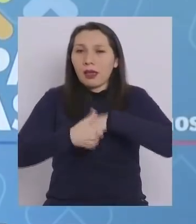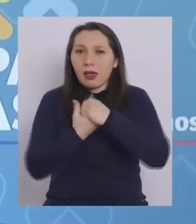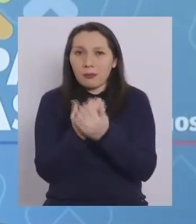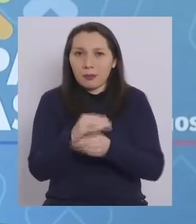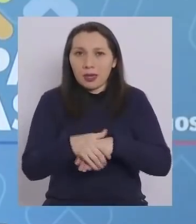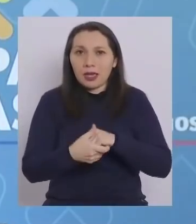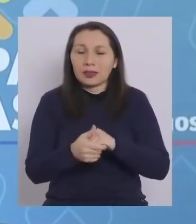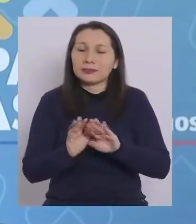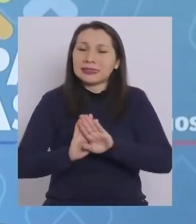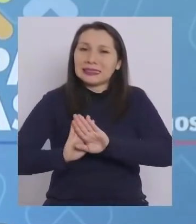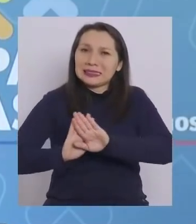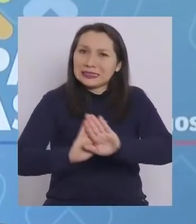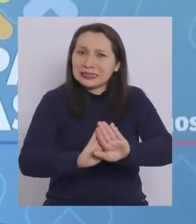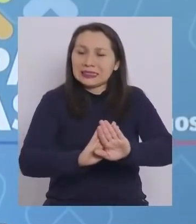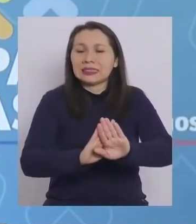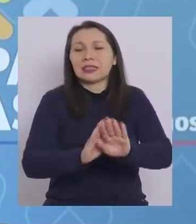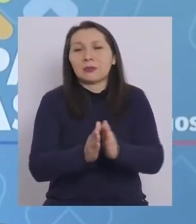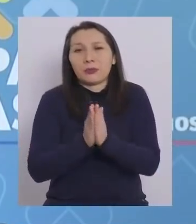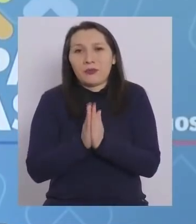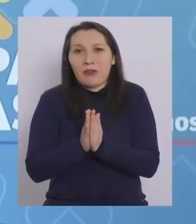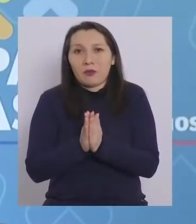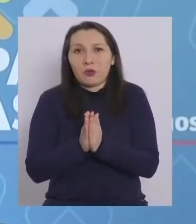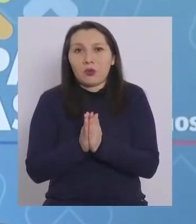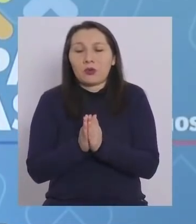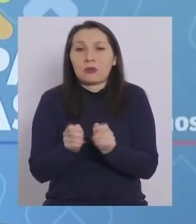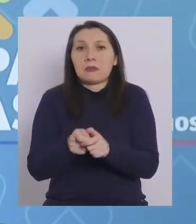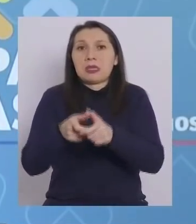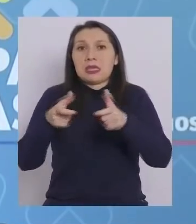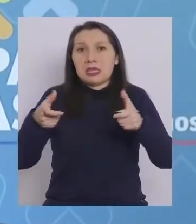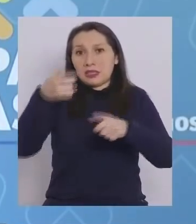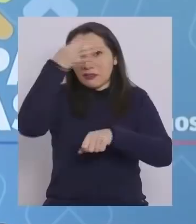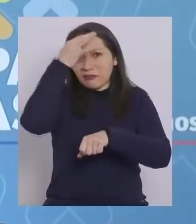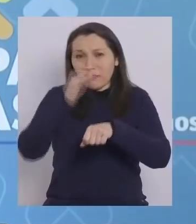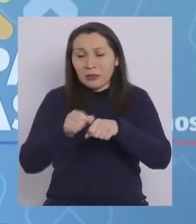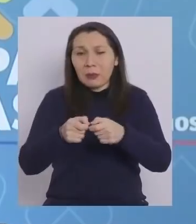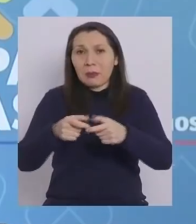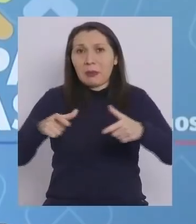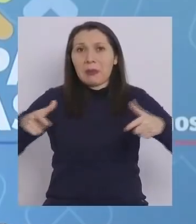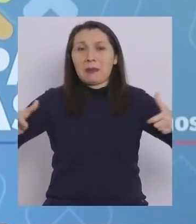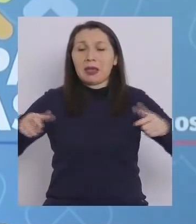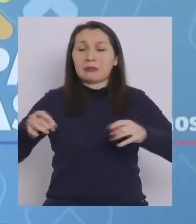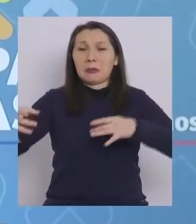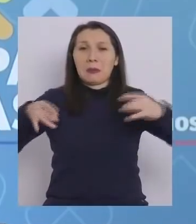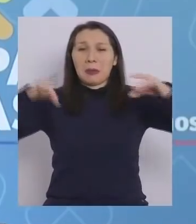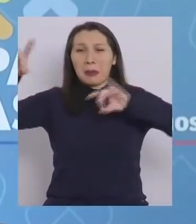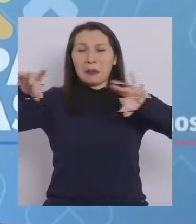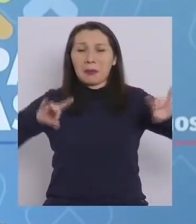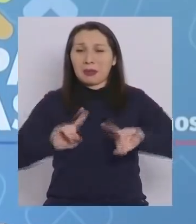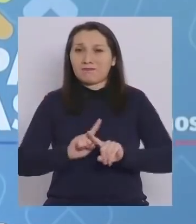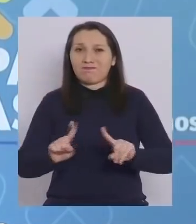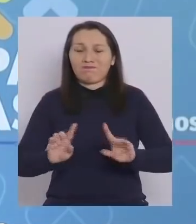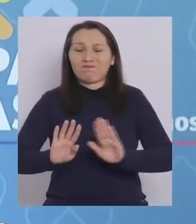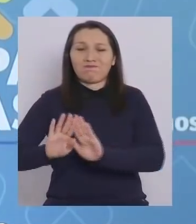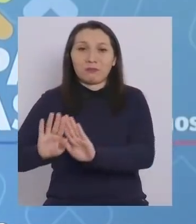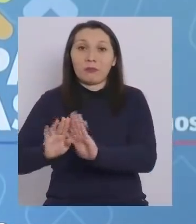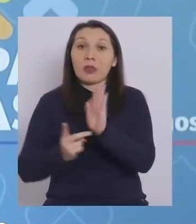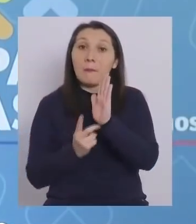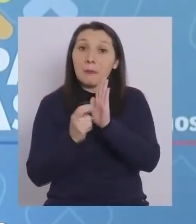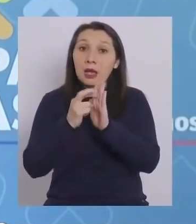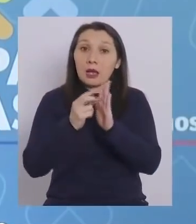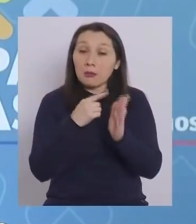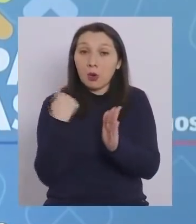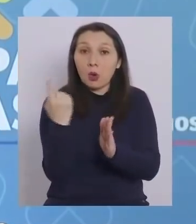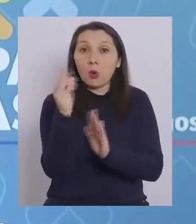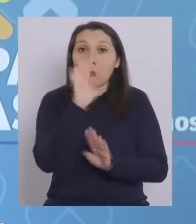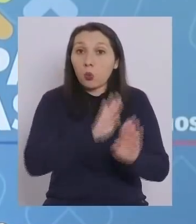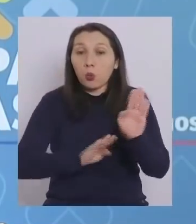Evitemos, por favor, el aumento de los casos y la diseminación viral. El paso a paso nos cuidamos